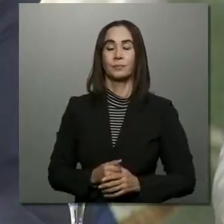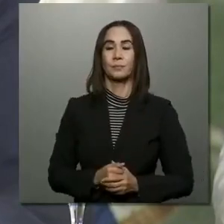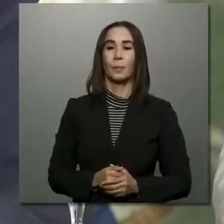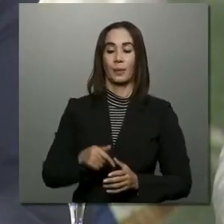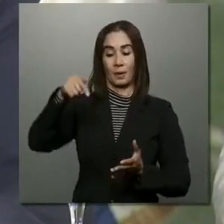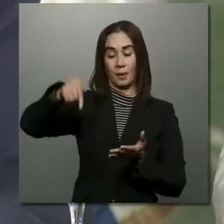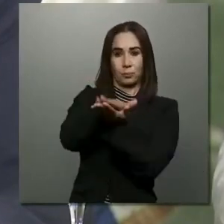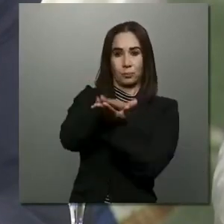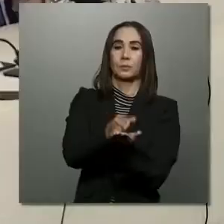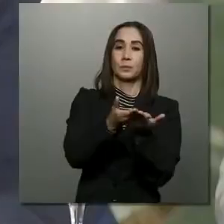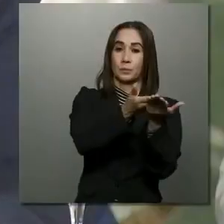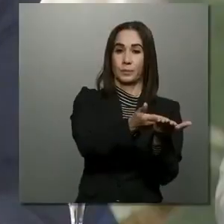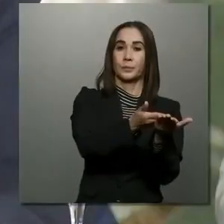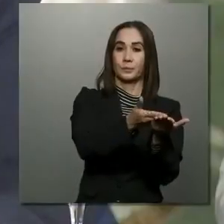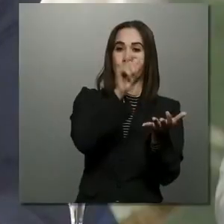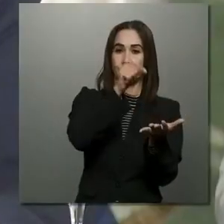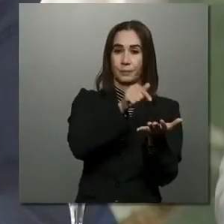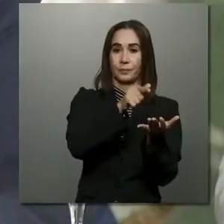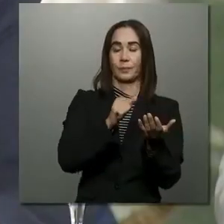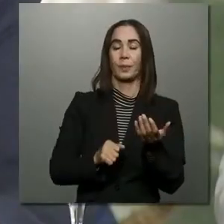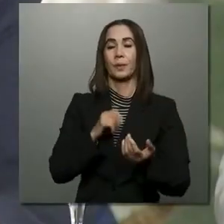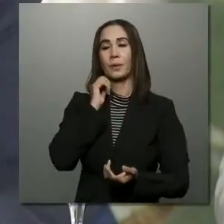Aquí está todo. Está ahí.